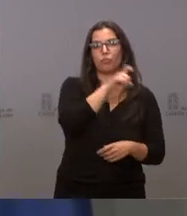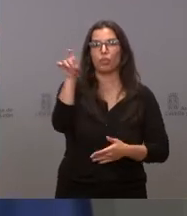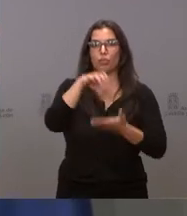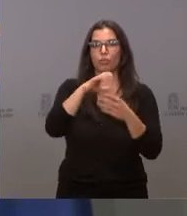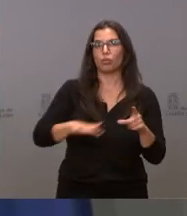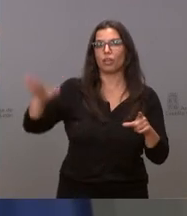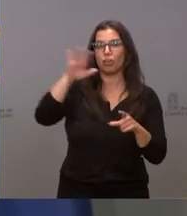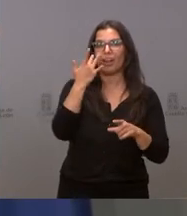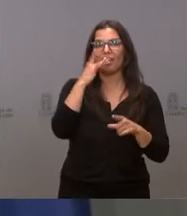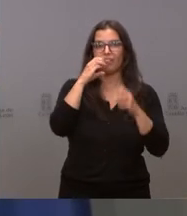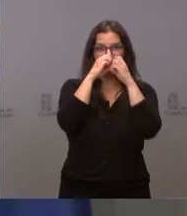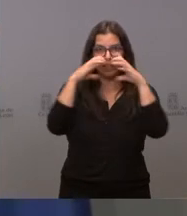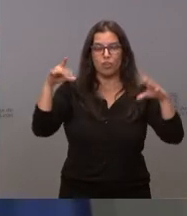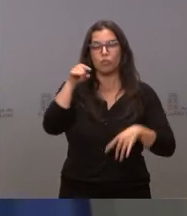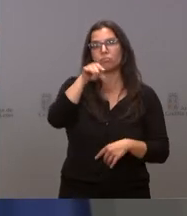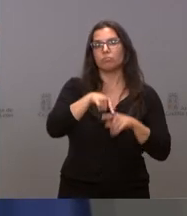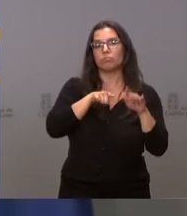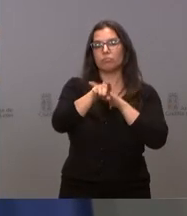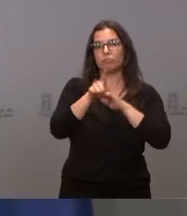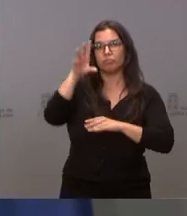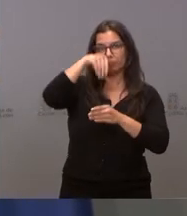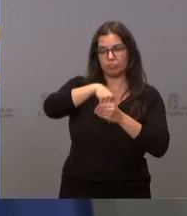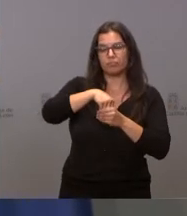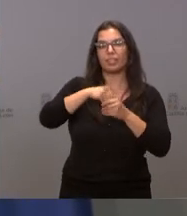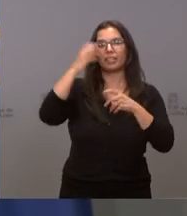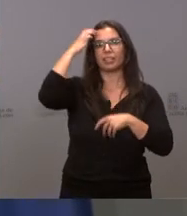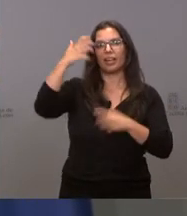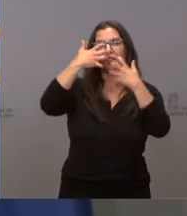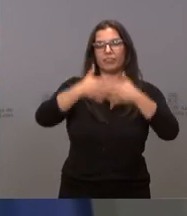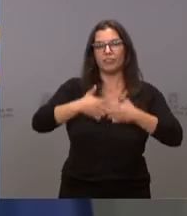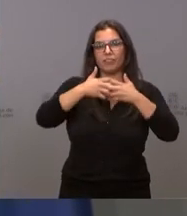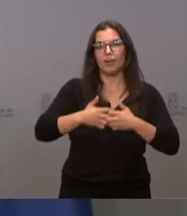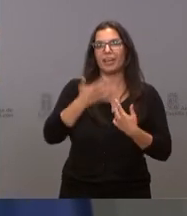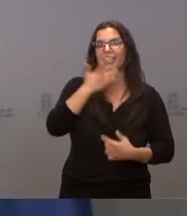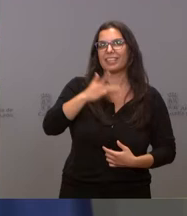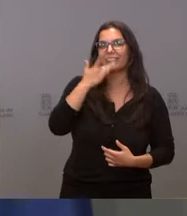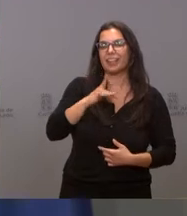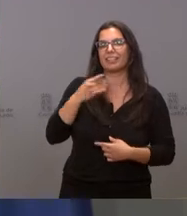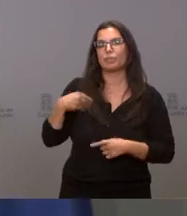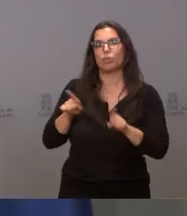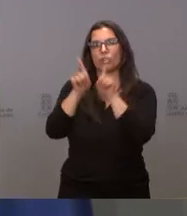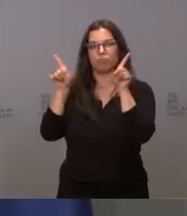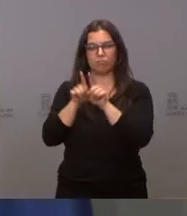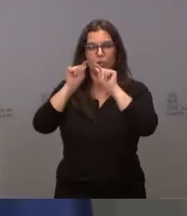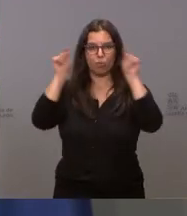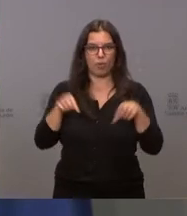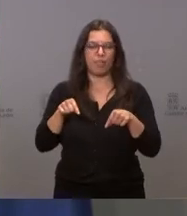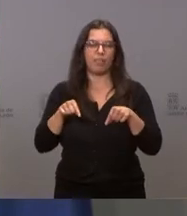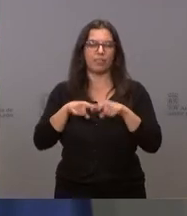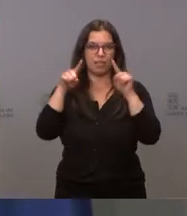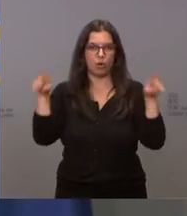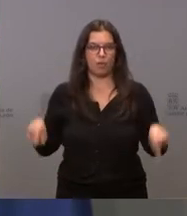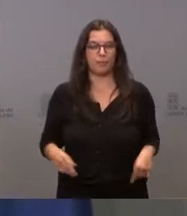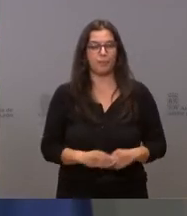del Vidrio, que es la que gestiona la Real Fábrica de Cristales de la Granja en la provincia de Segovia. Este plan